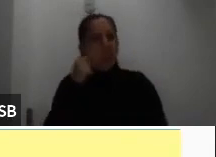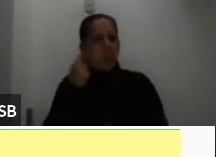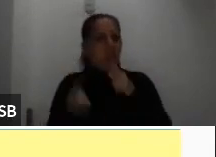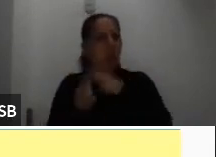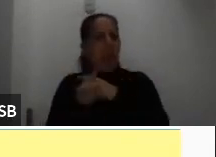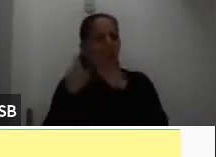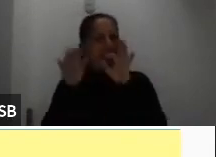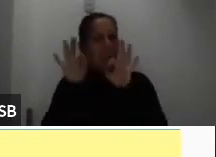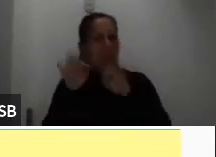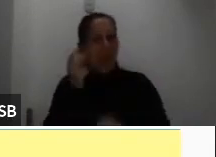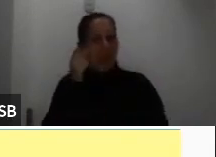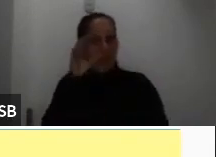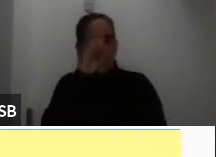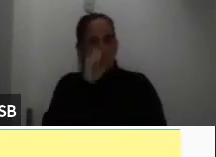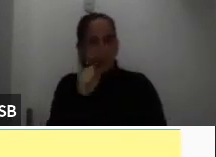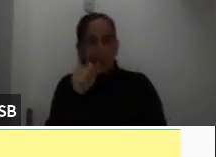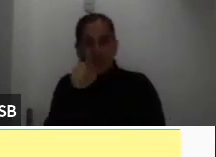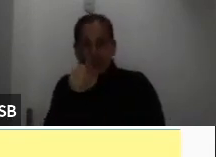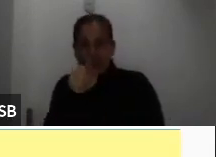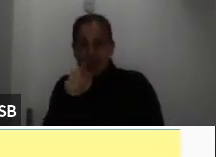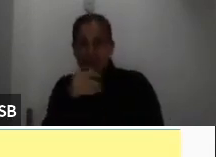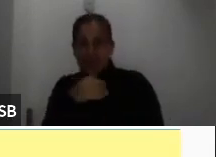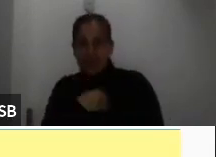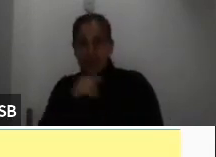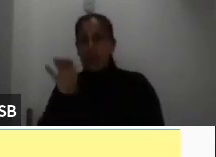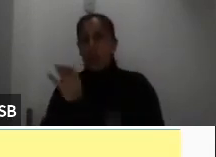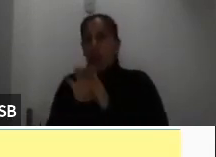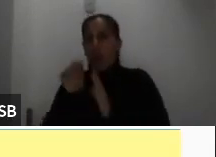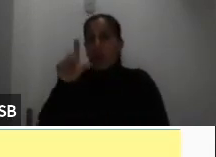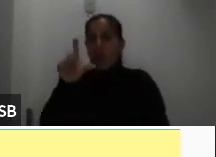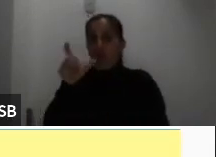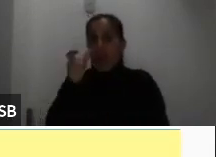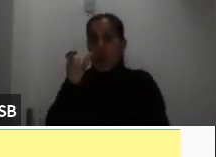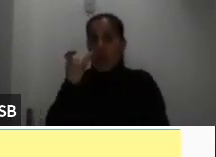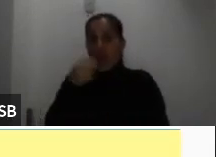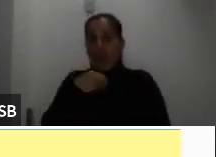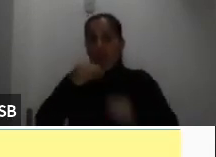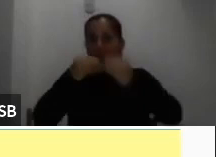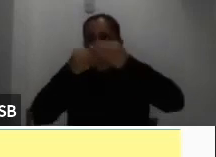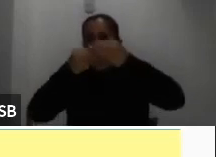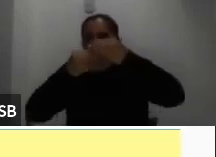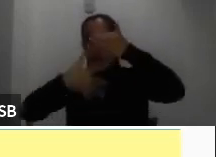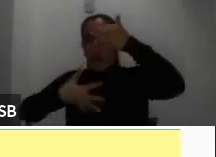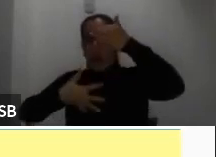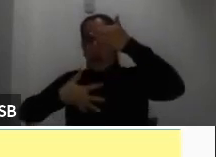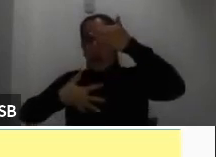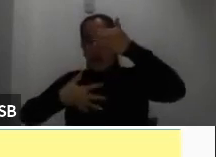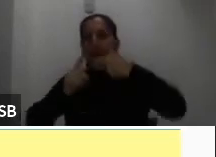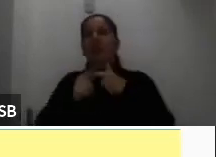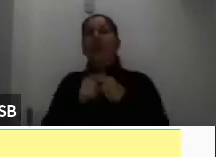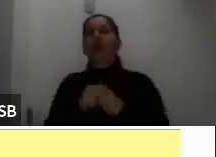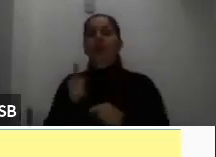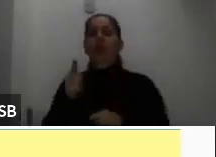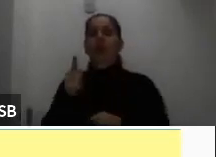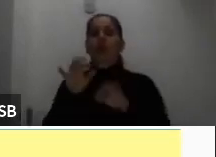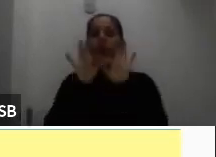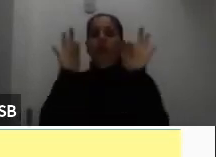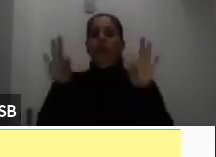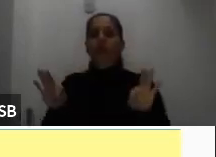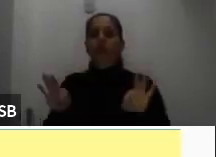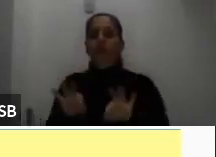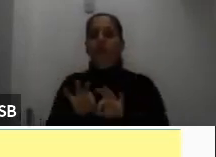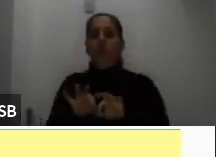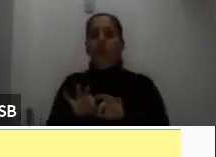ustedes ingresen que en cédula tiene para desplegar entonces el formulario va a